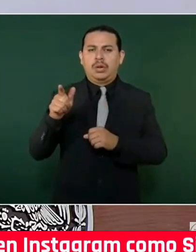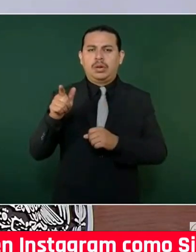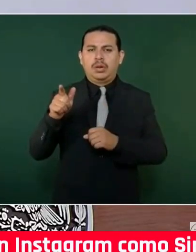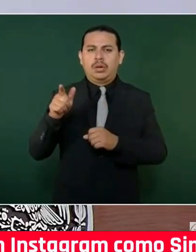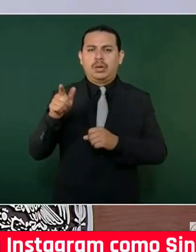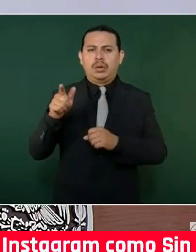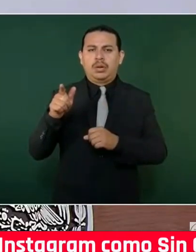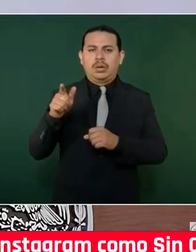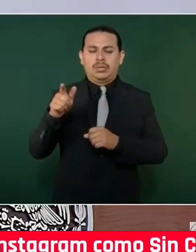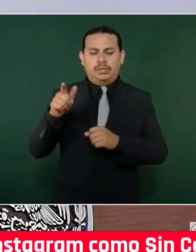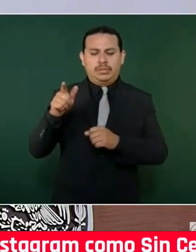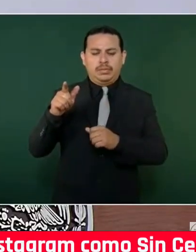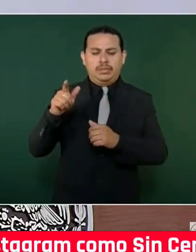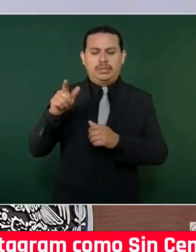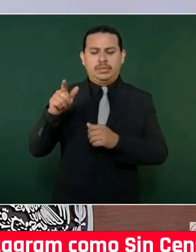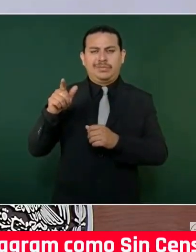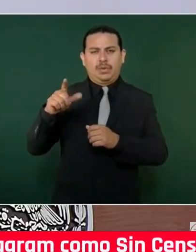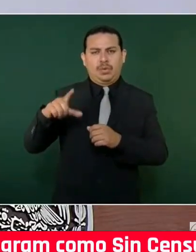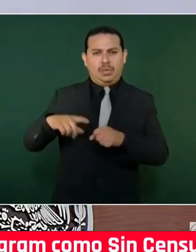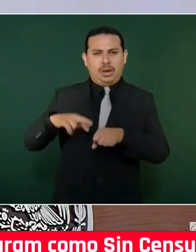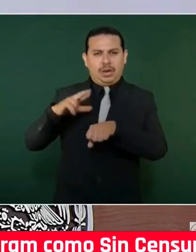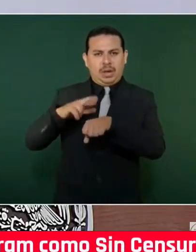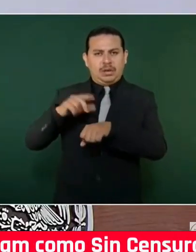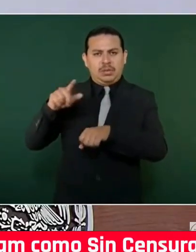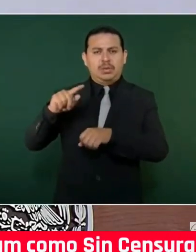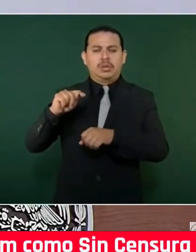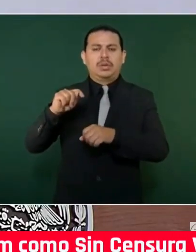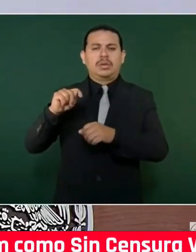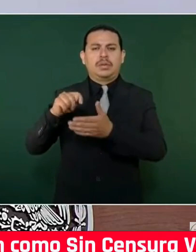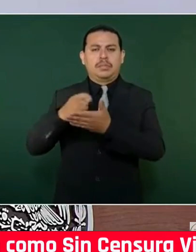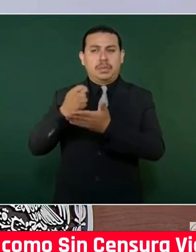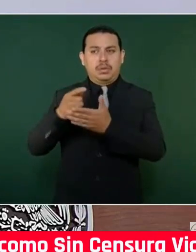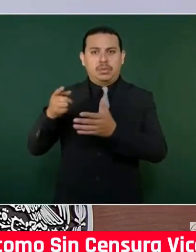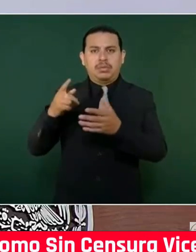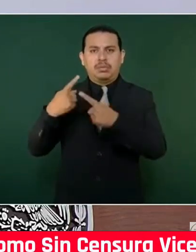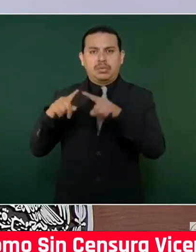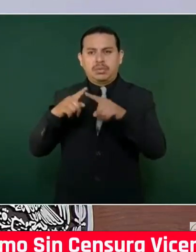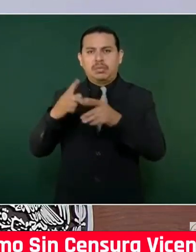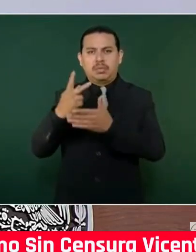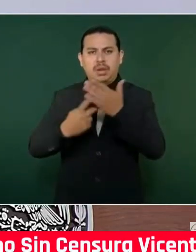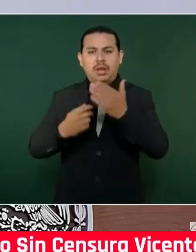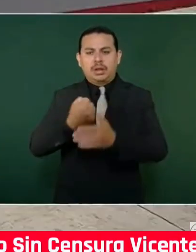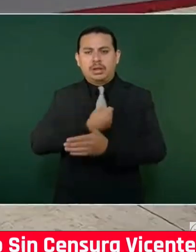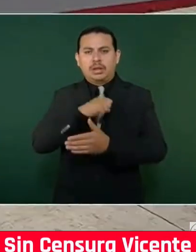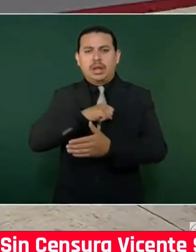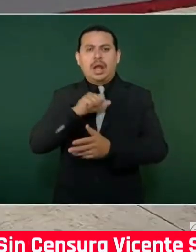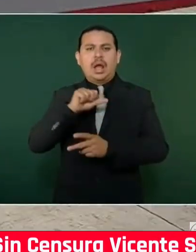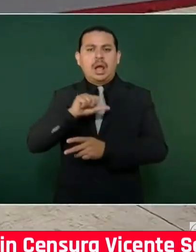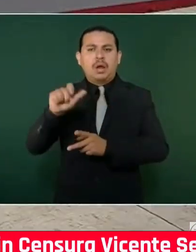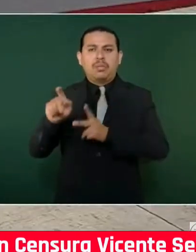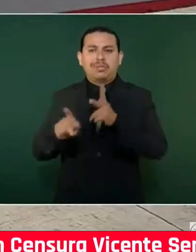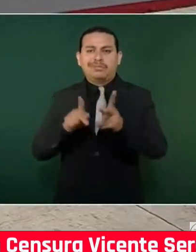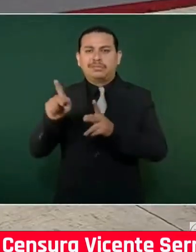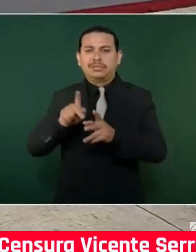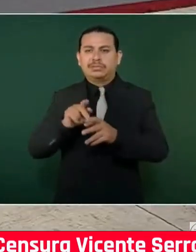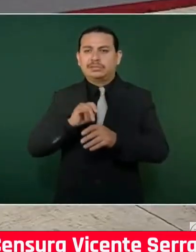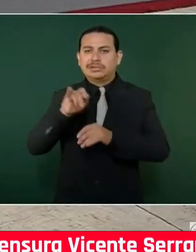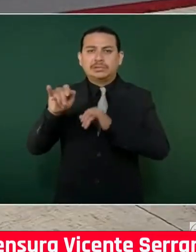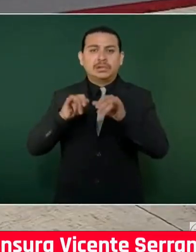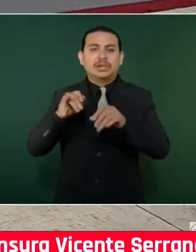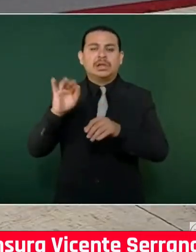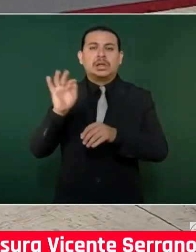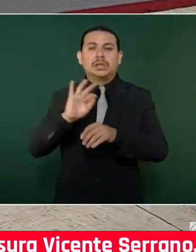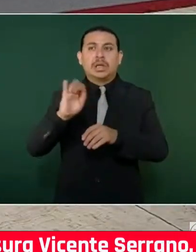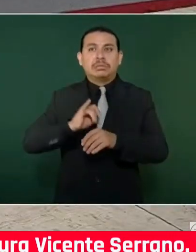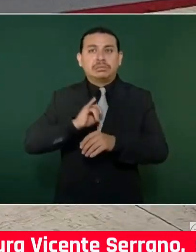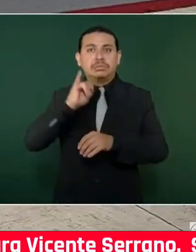Transísmico con la idea de que estos programas de salud ayuden a comunidades de difícil acceso. Vamos